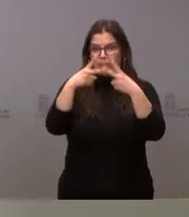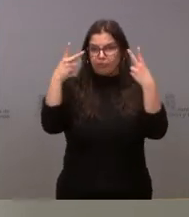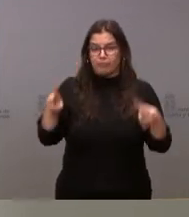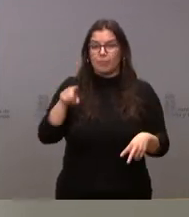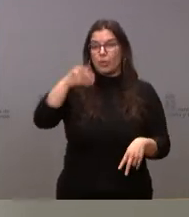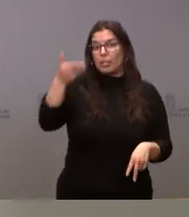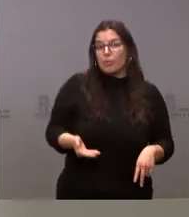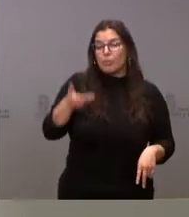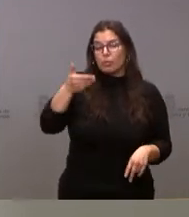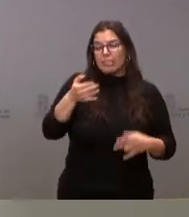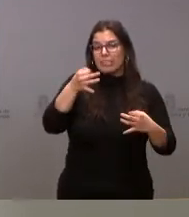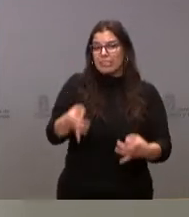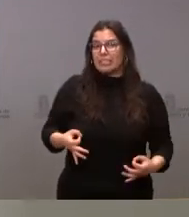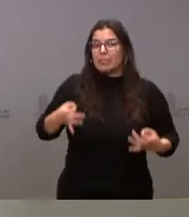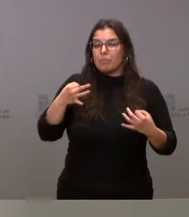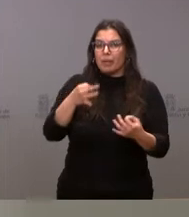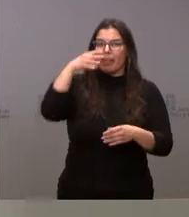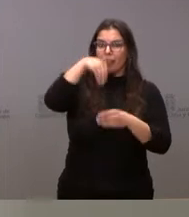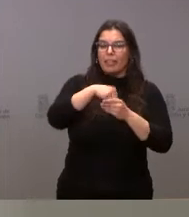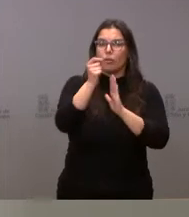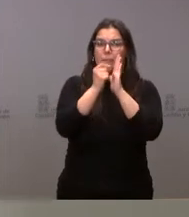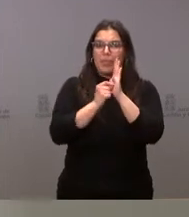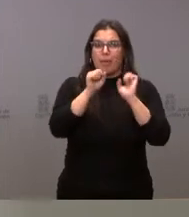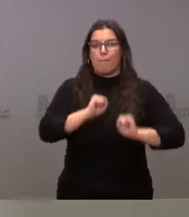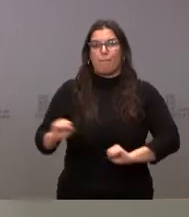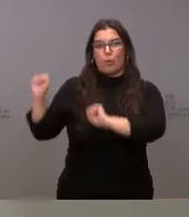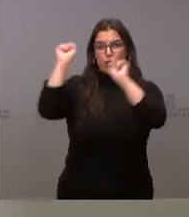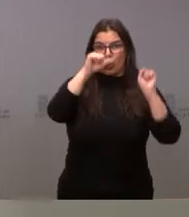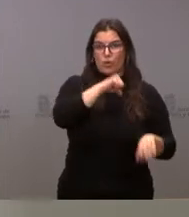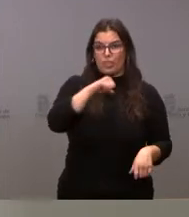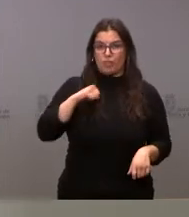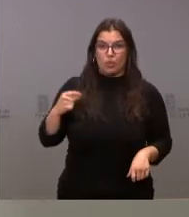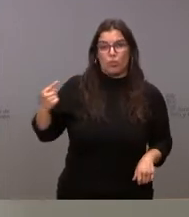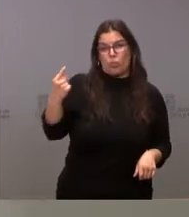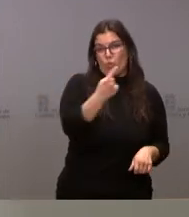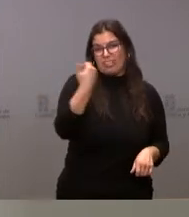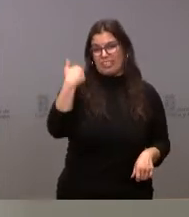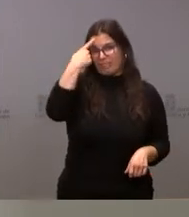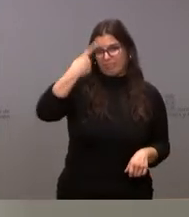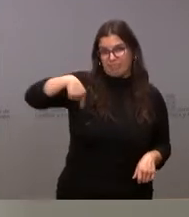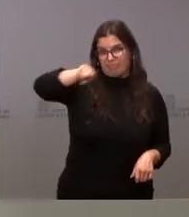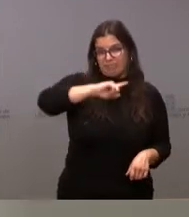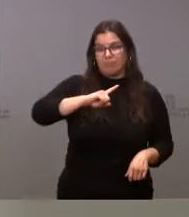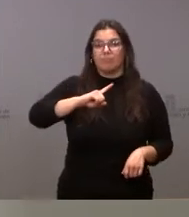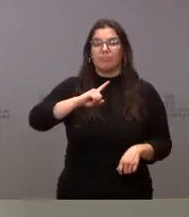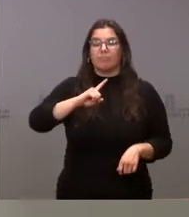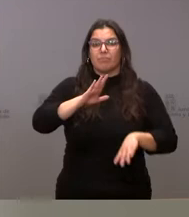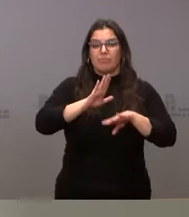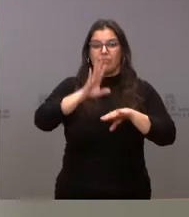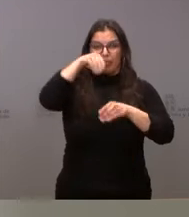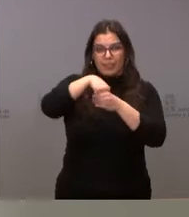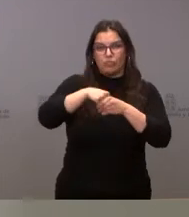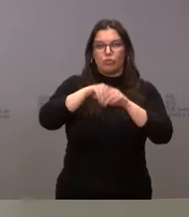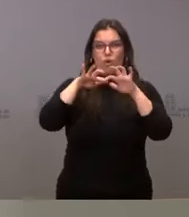garantizando siempre todas las medidas de protección individual que ustedes ya conocen en el ámbito de las instalaciones